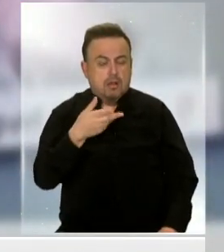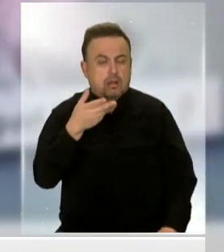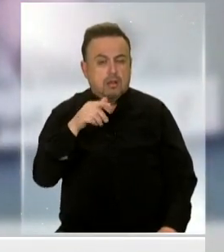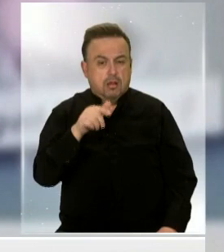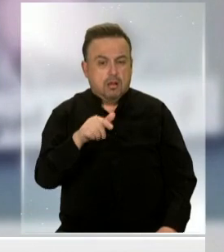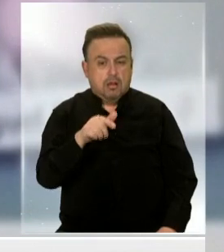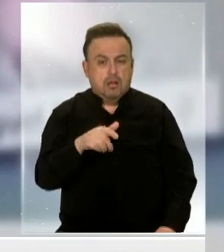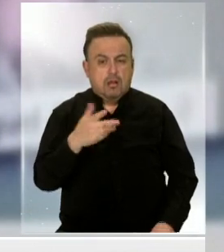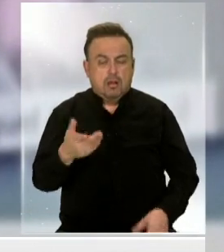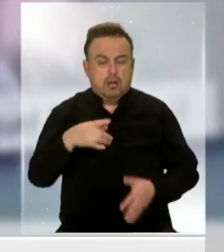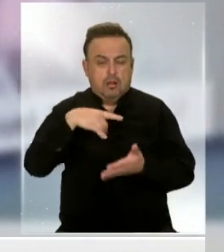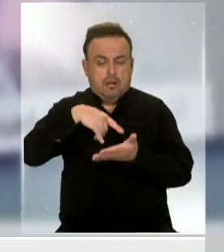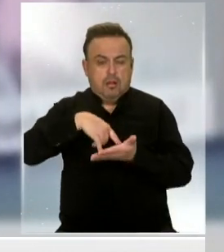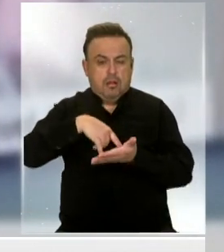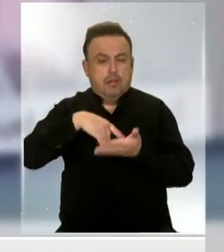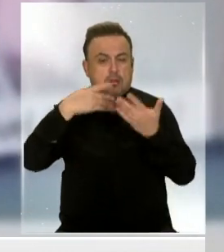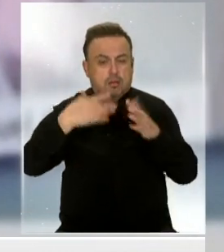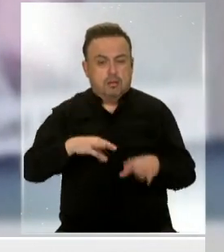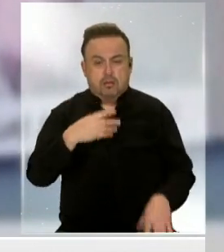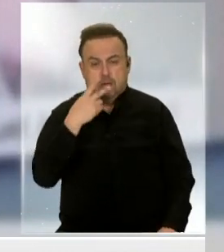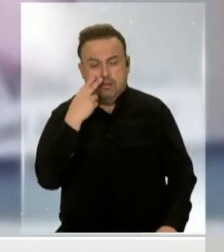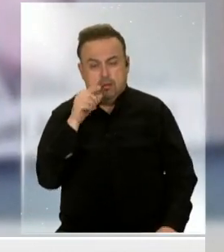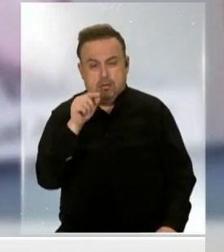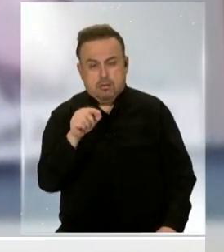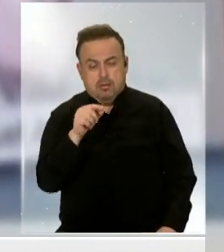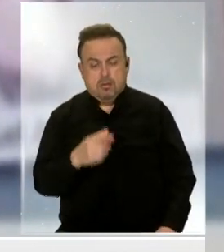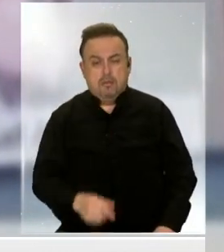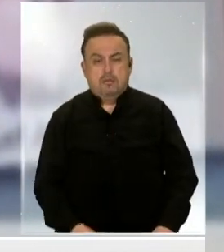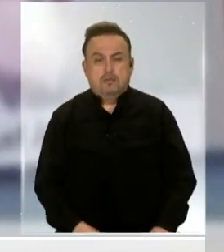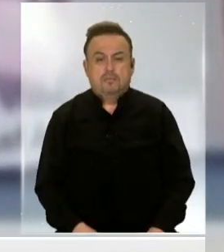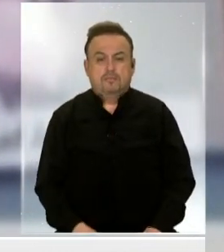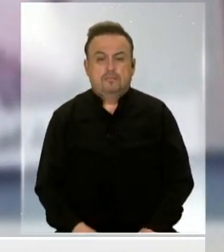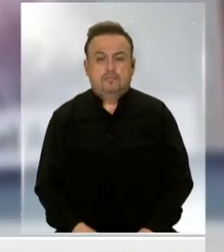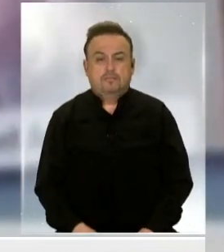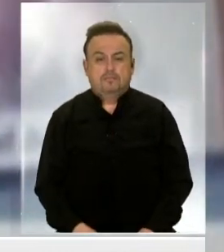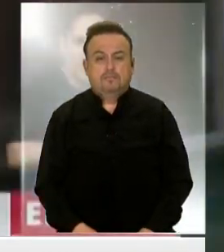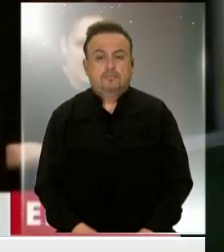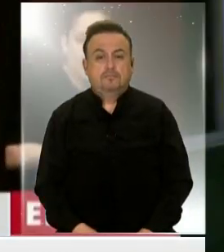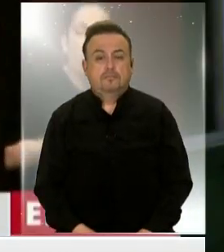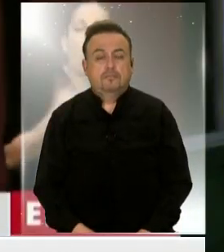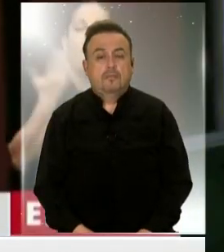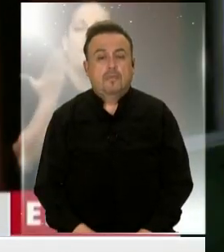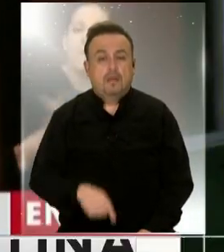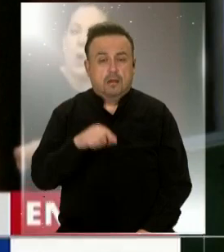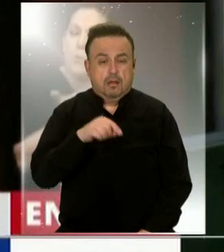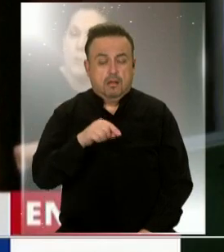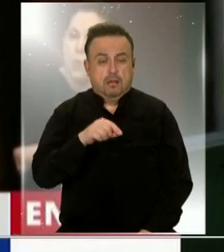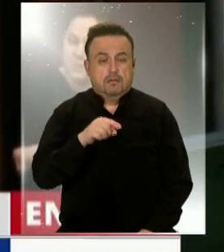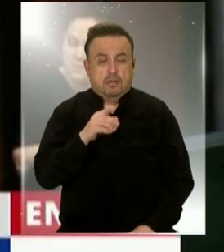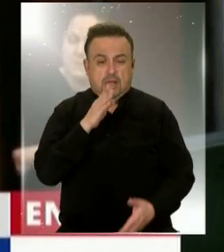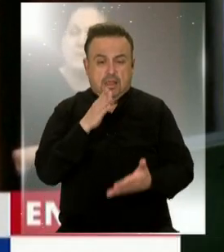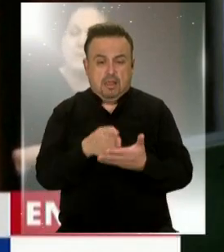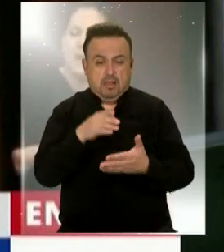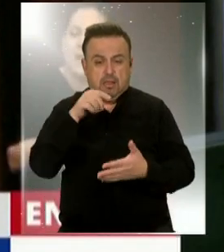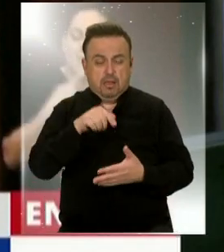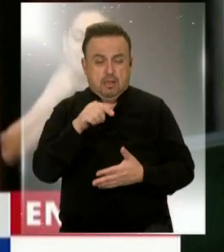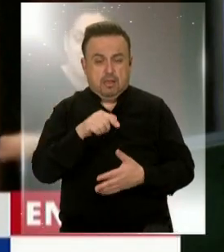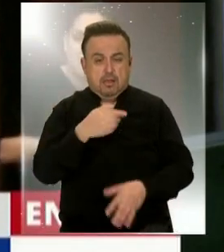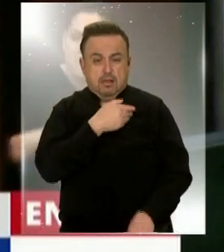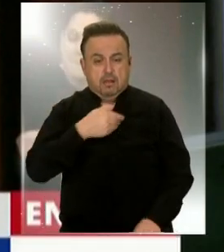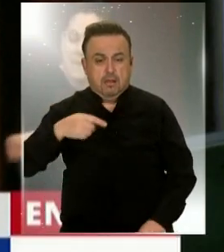ahí en la Cámara una vez que se conoce este impas. La propuesta de resolución de esta